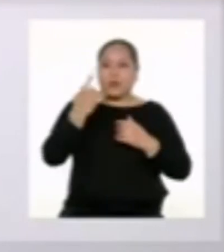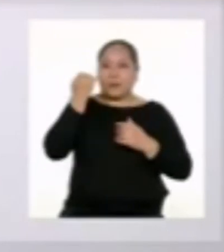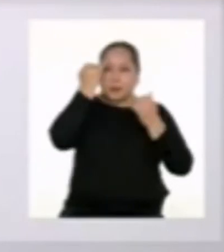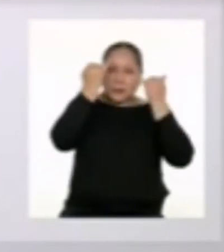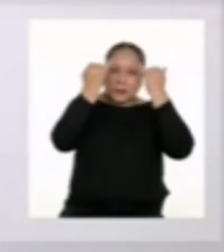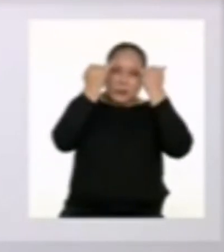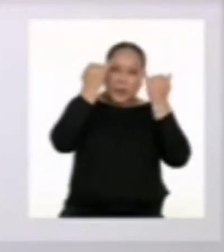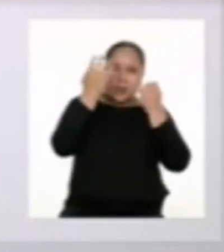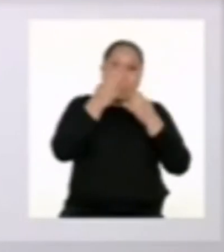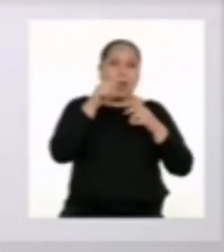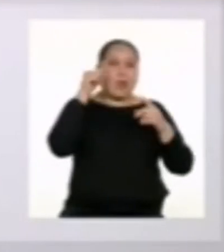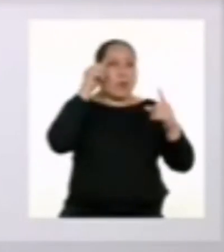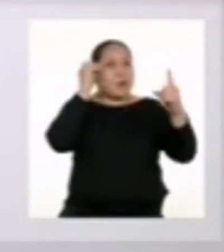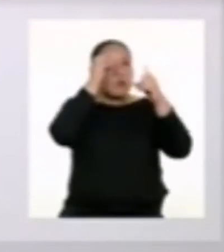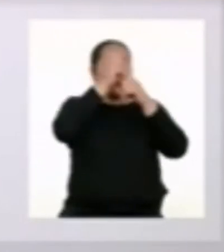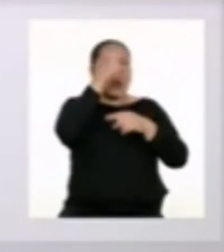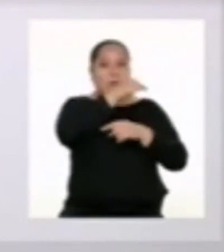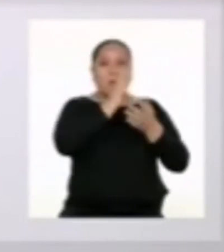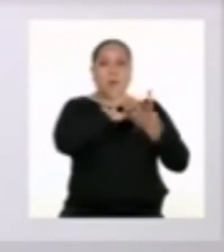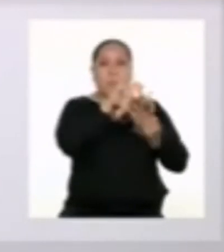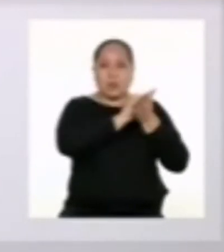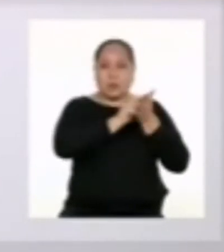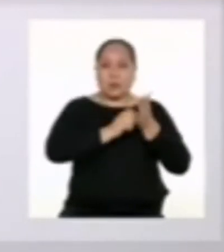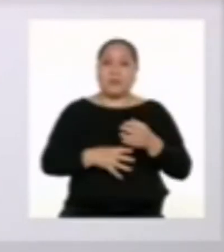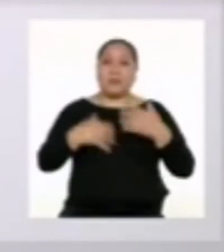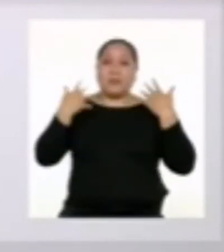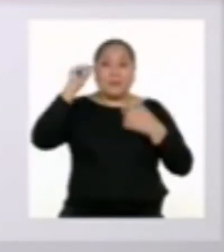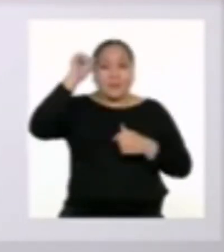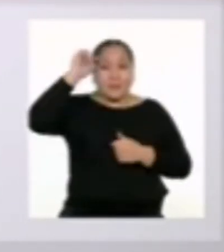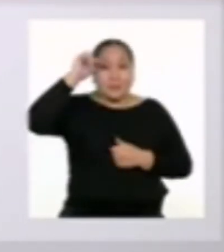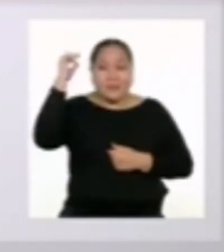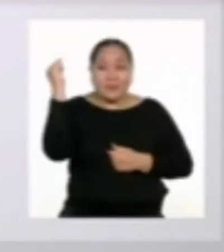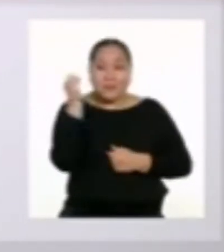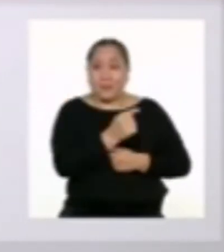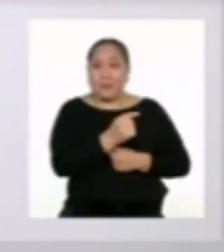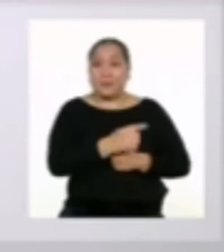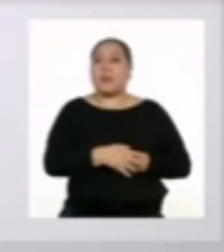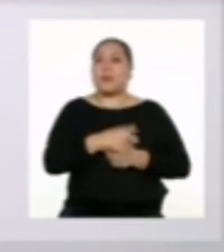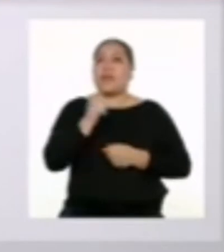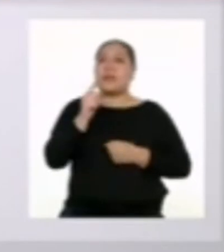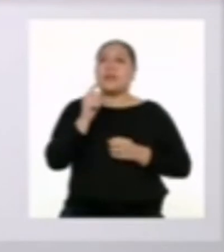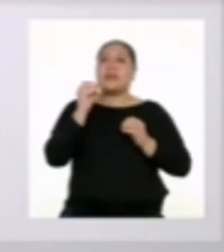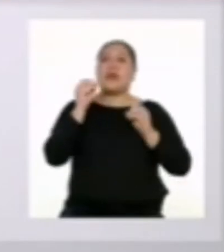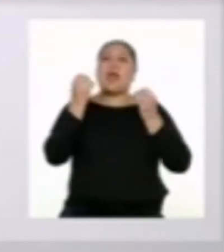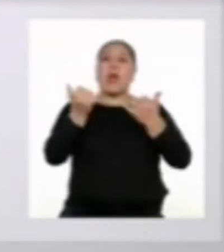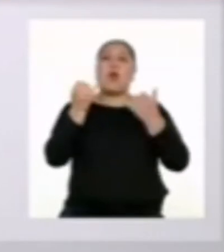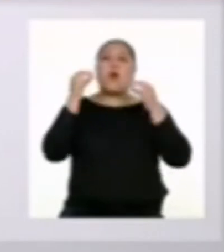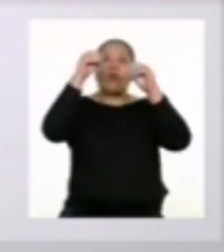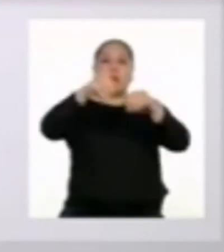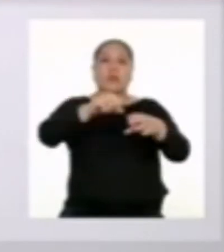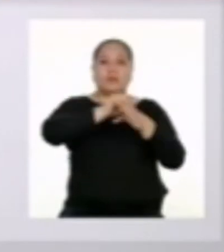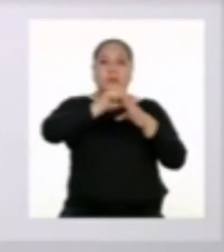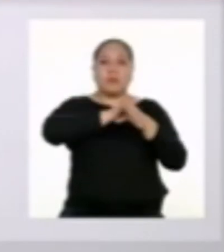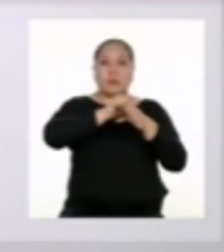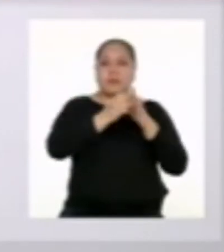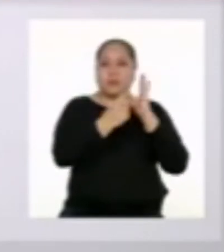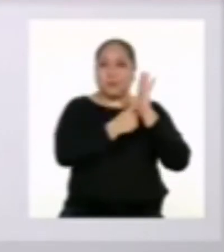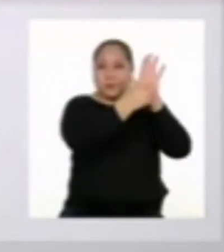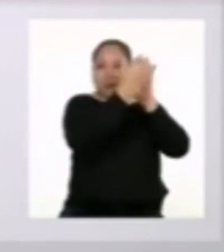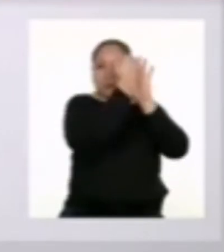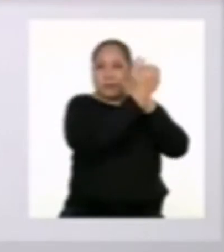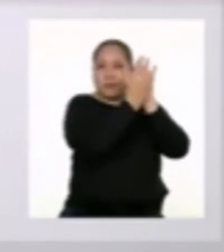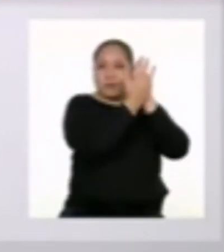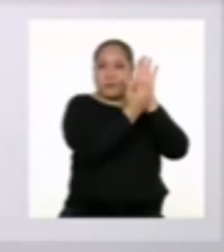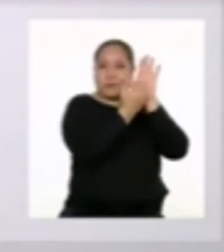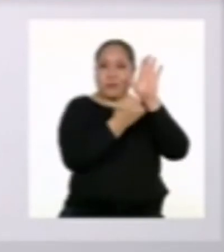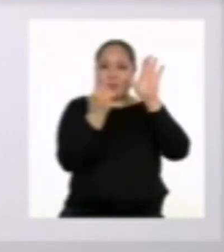texto. Bien, ahora que ya recordamos esto, es preciso ponerlos en práctica. Aquí te presento